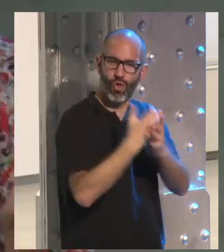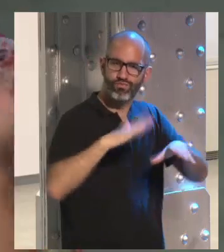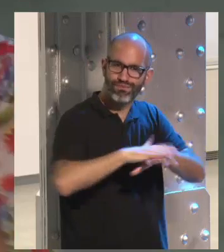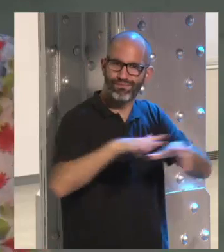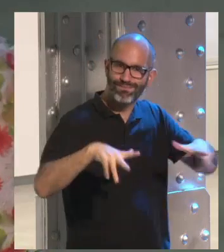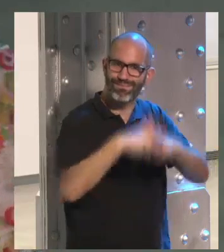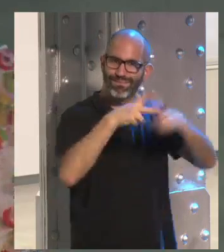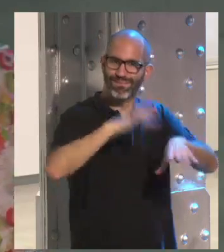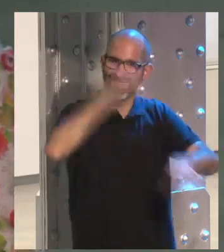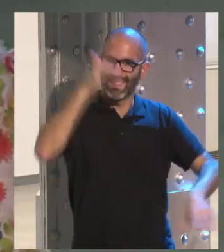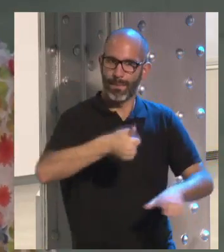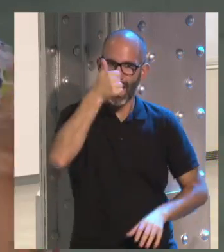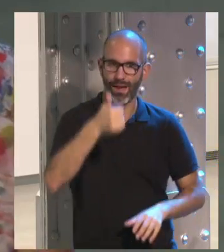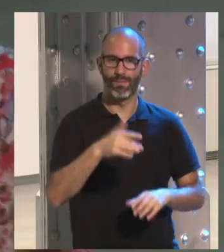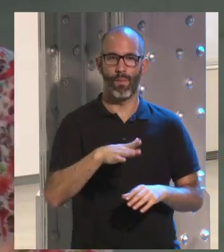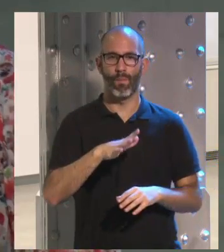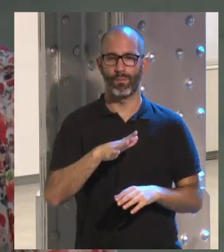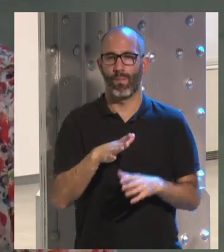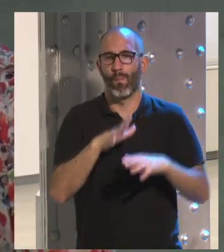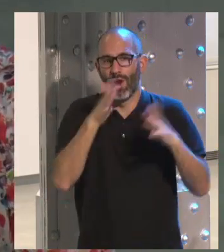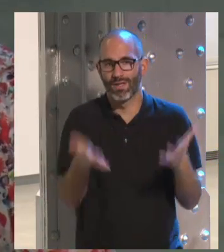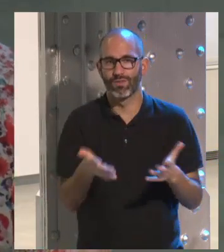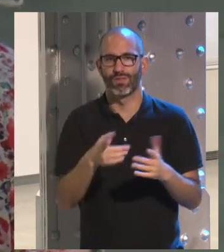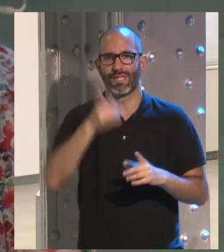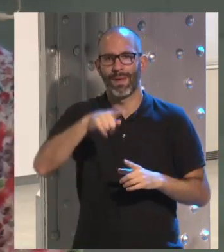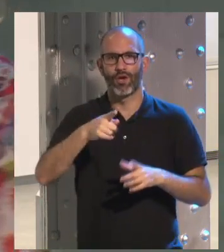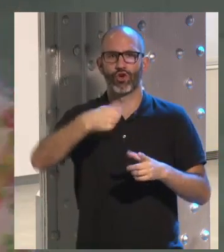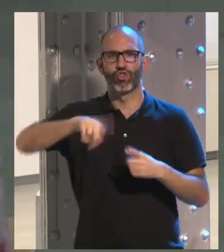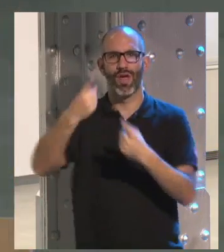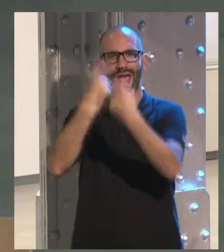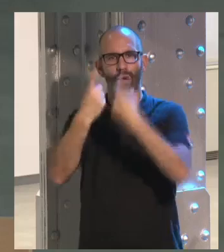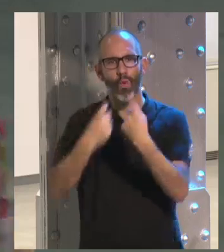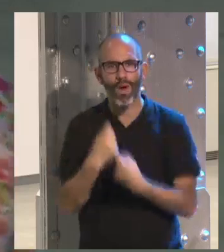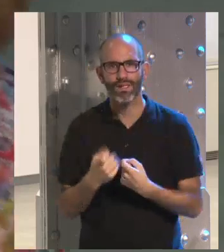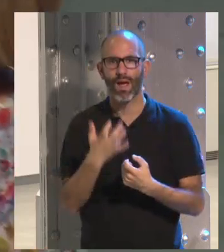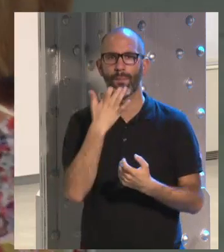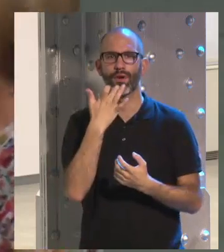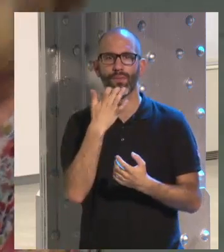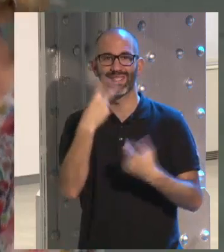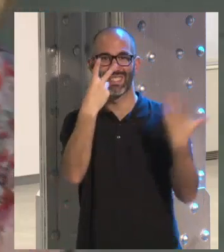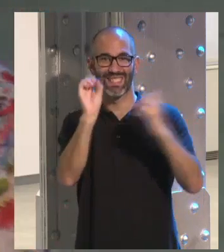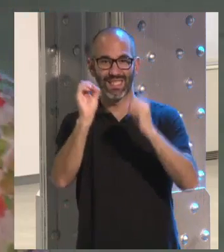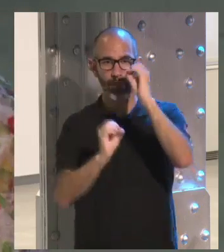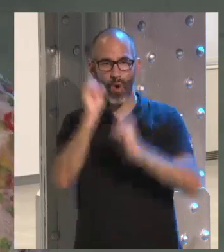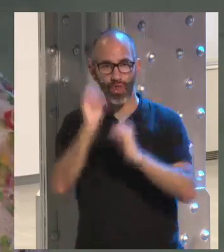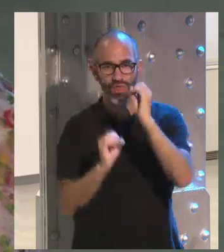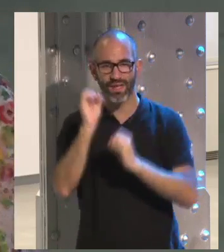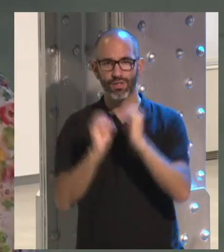Esto que ellos nos decían en un discurso también lo comprobamos con las encuestas. Fijaros, aquí el dato, el 70%